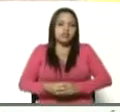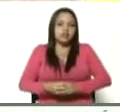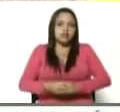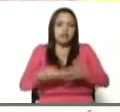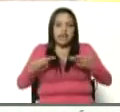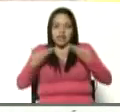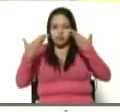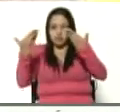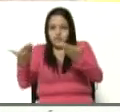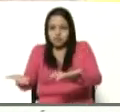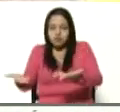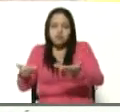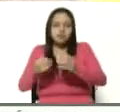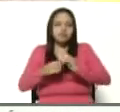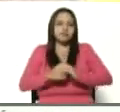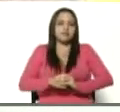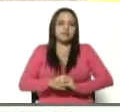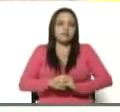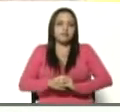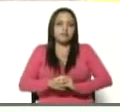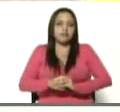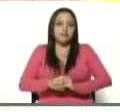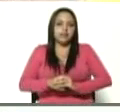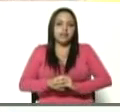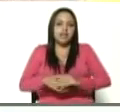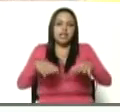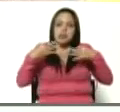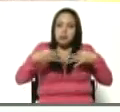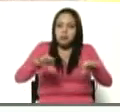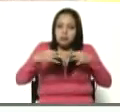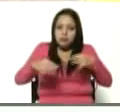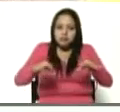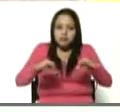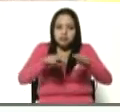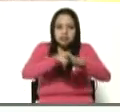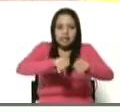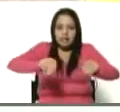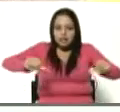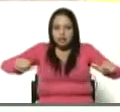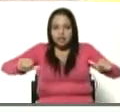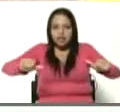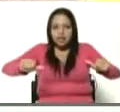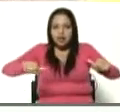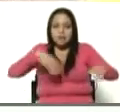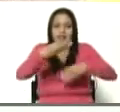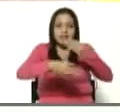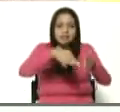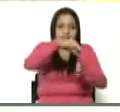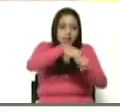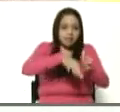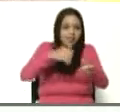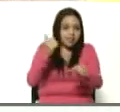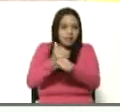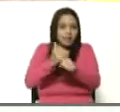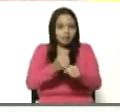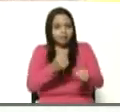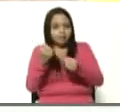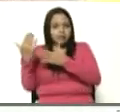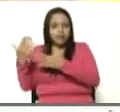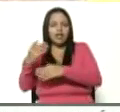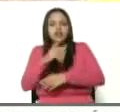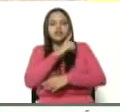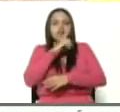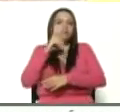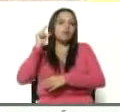adjudicación, y regularización de la tierra para la producción, allá está Grisbet,